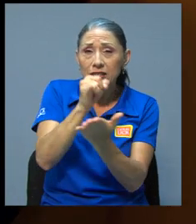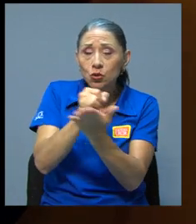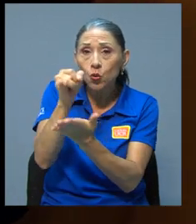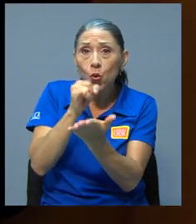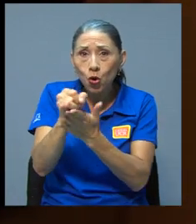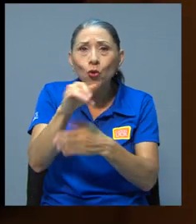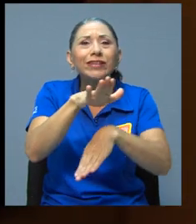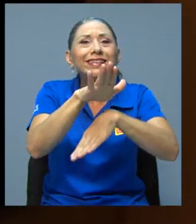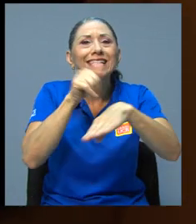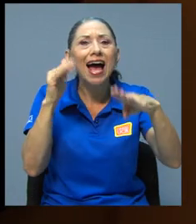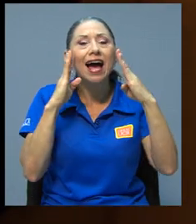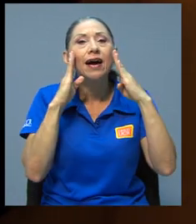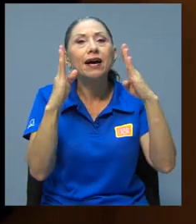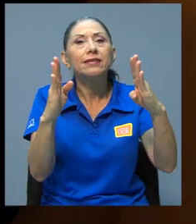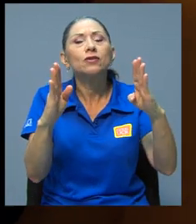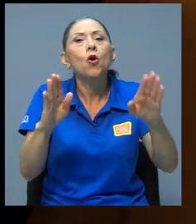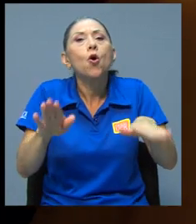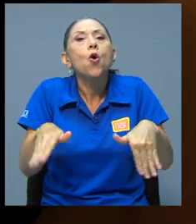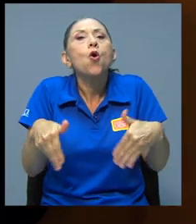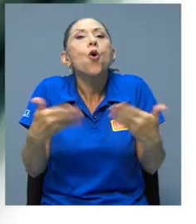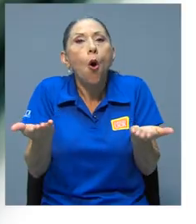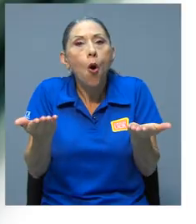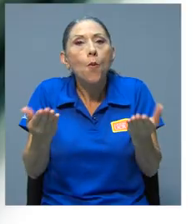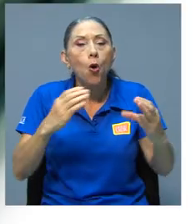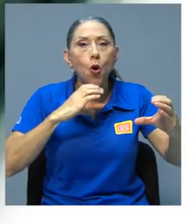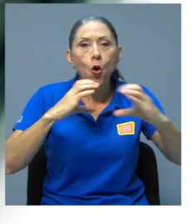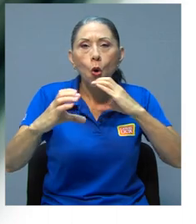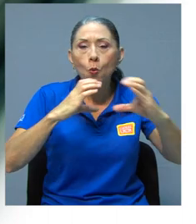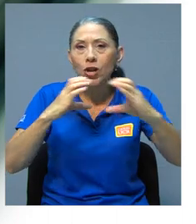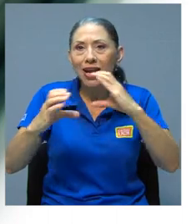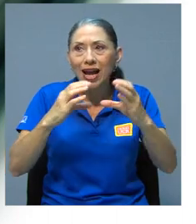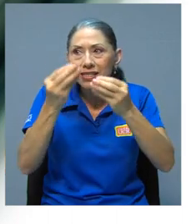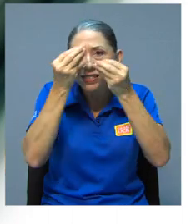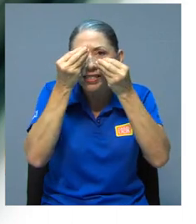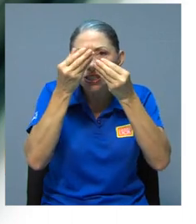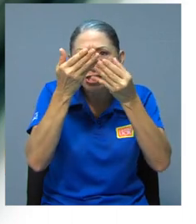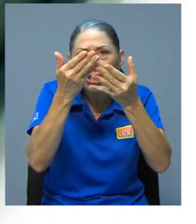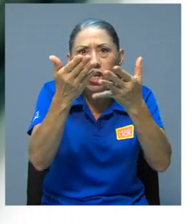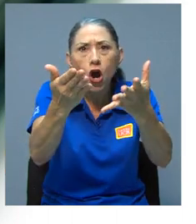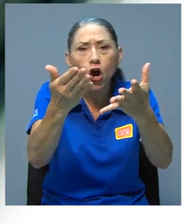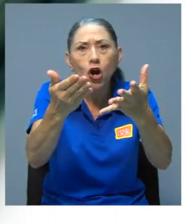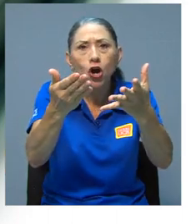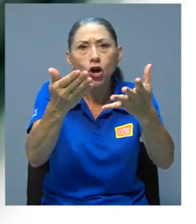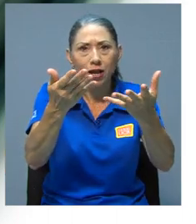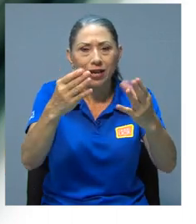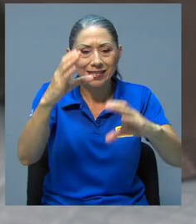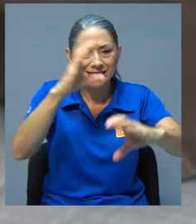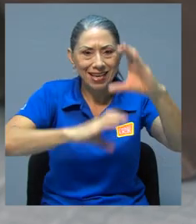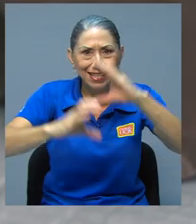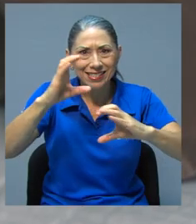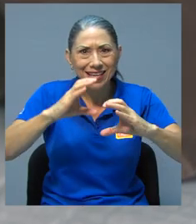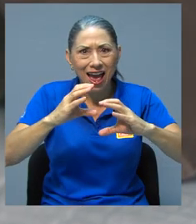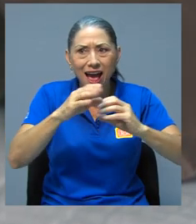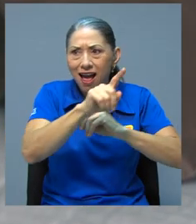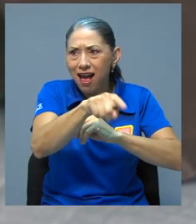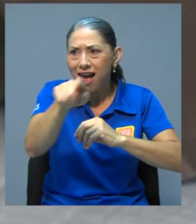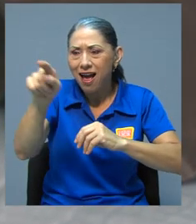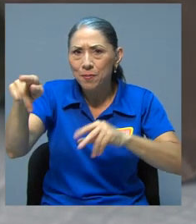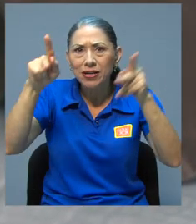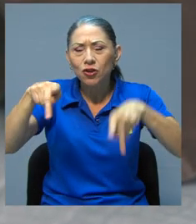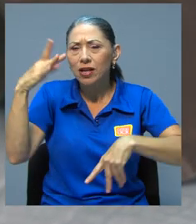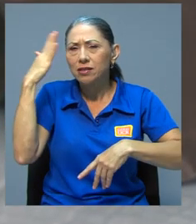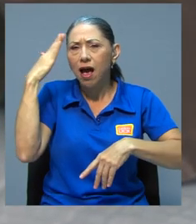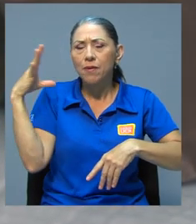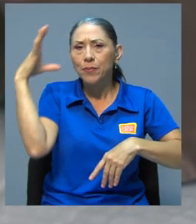también llama la atención sobre cómo la comunicación de la ciencia a la ciudadanía se ha enfocado